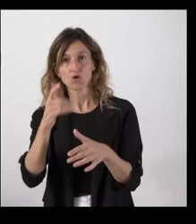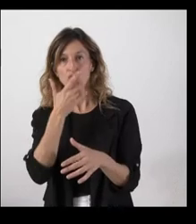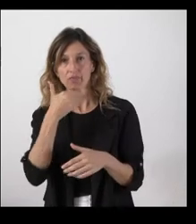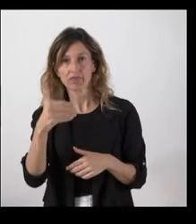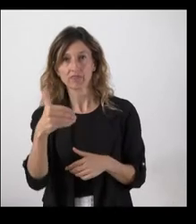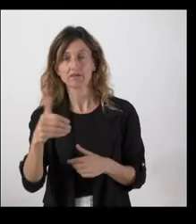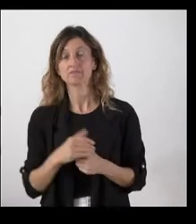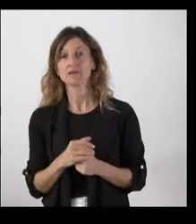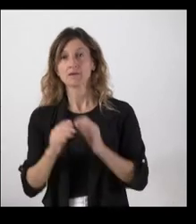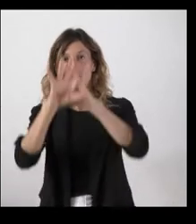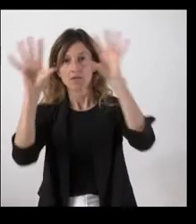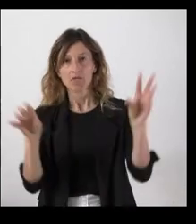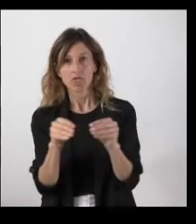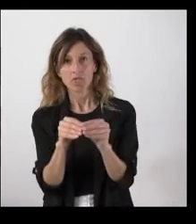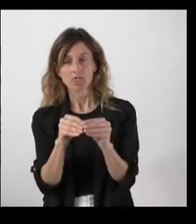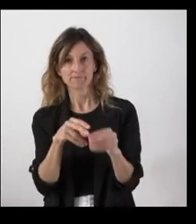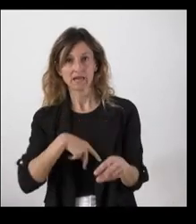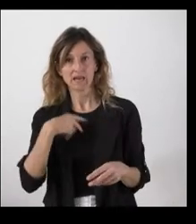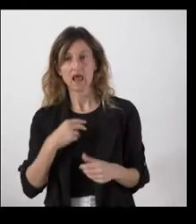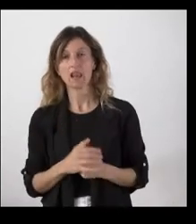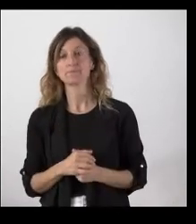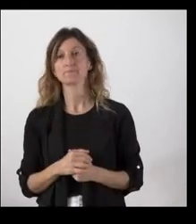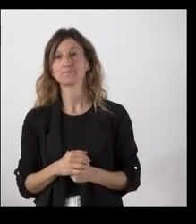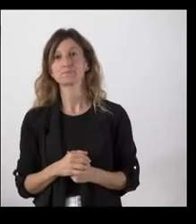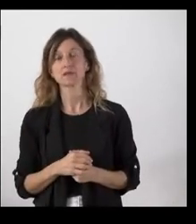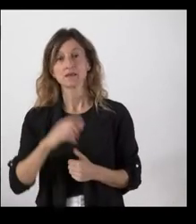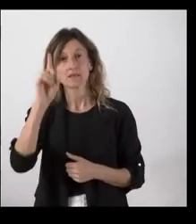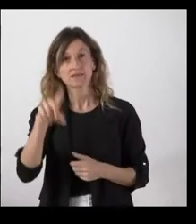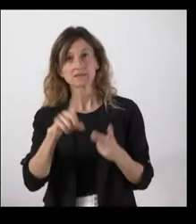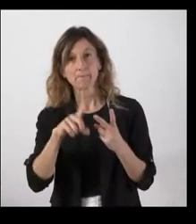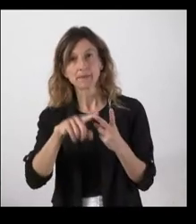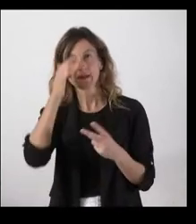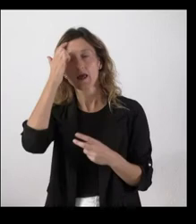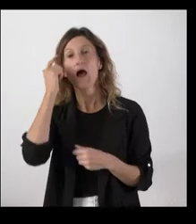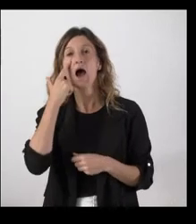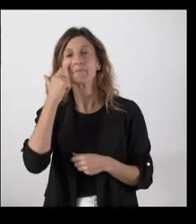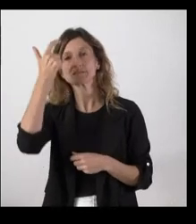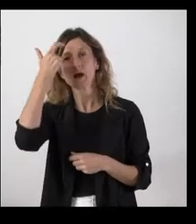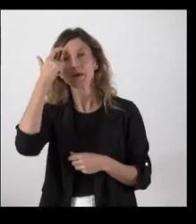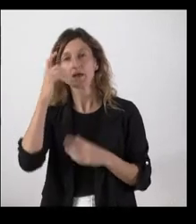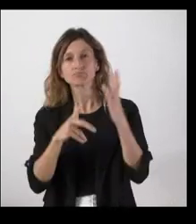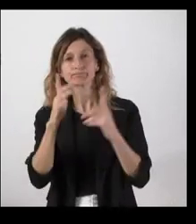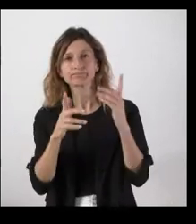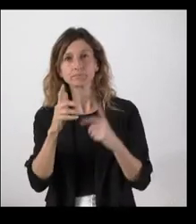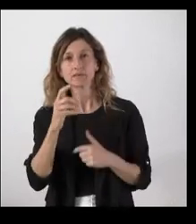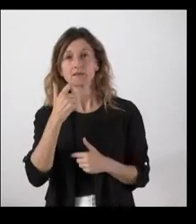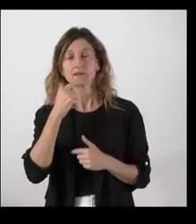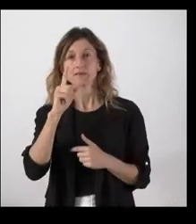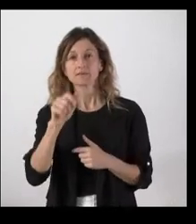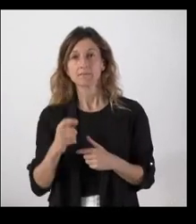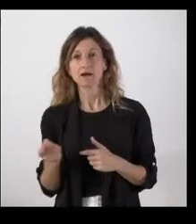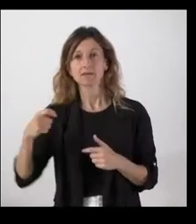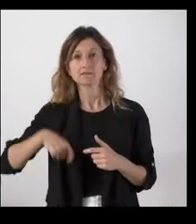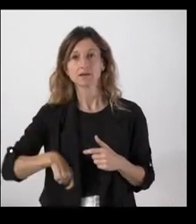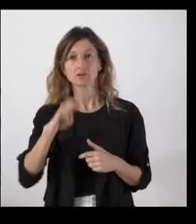una valoración general. Luego, me gustaría que nos cuantificara si ya saben cuánto va a suponer el incremento salarial